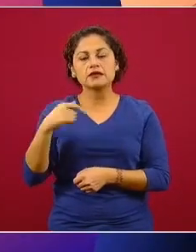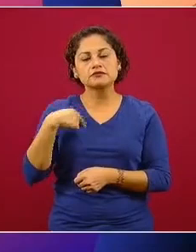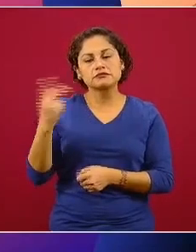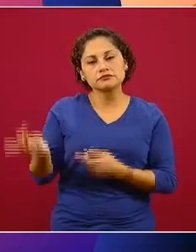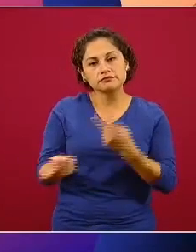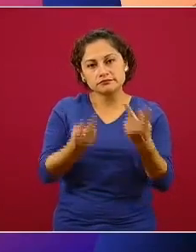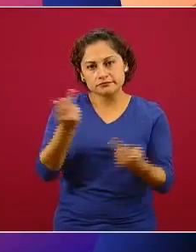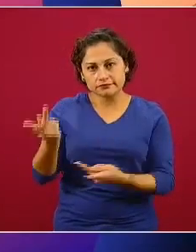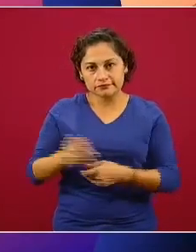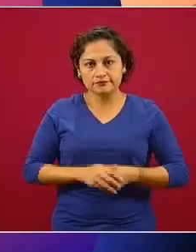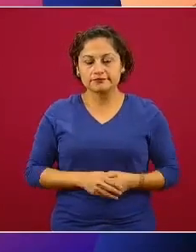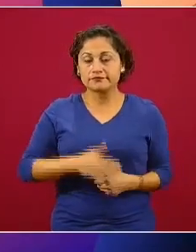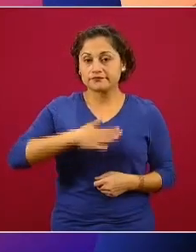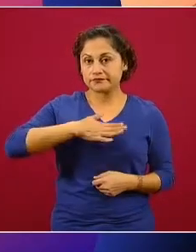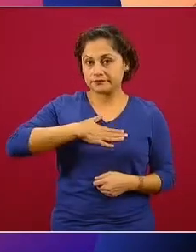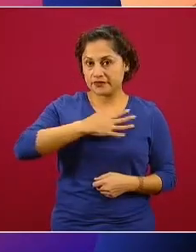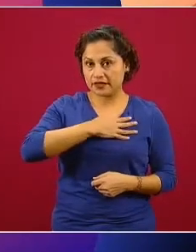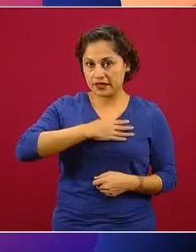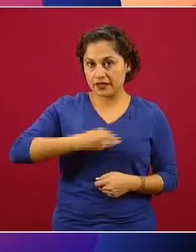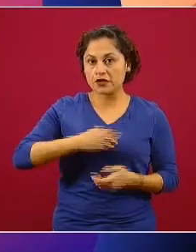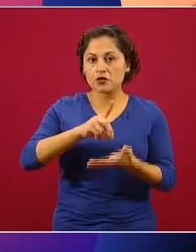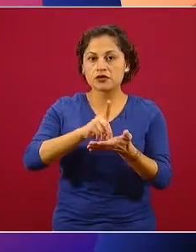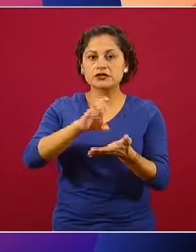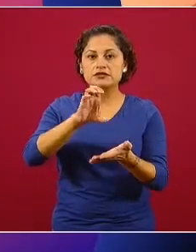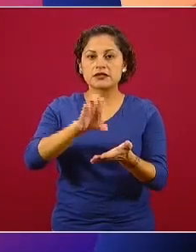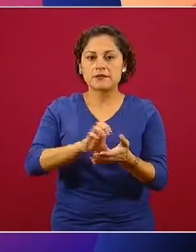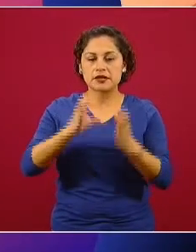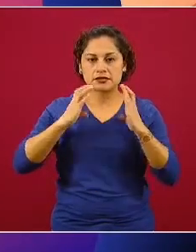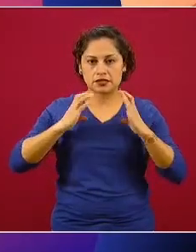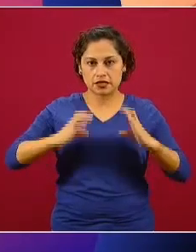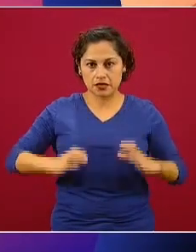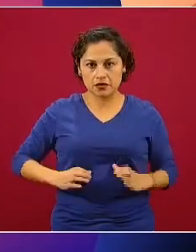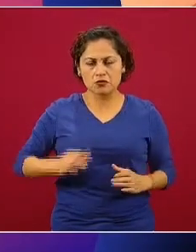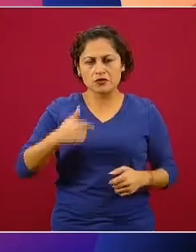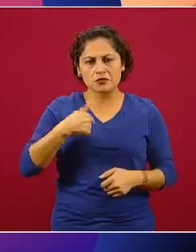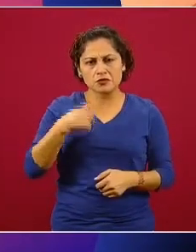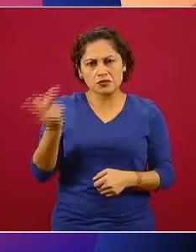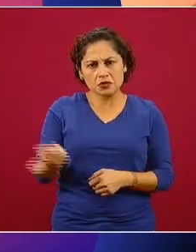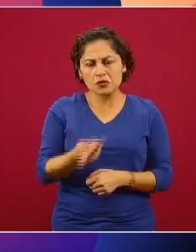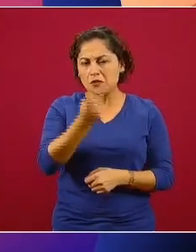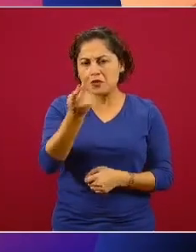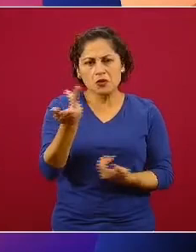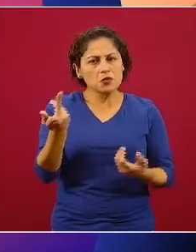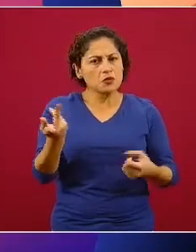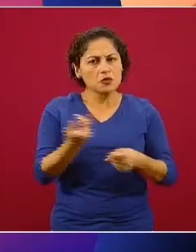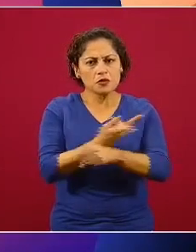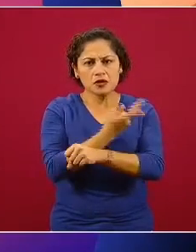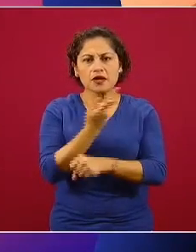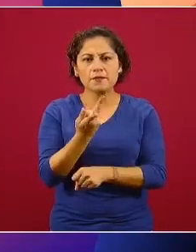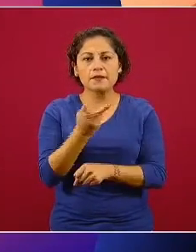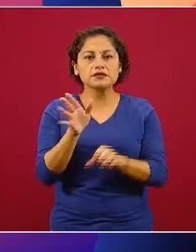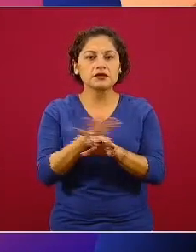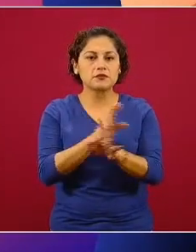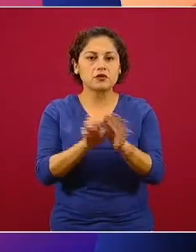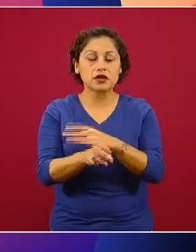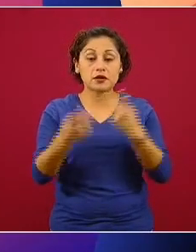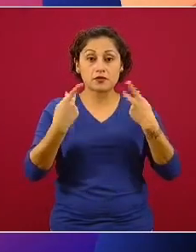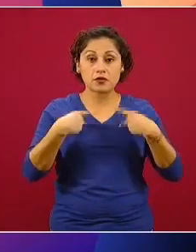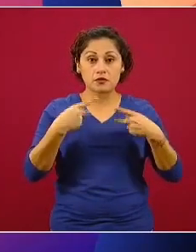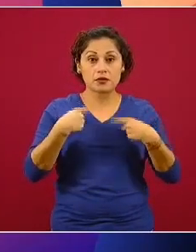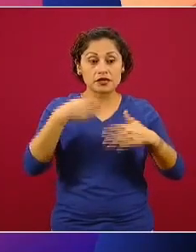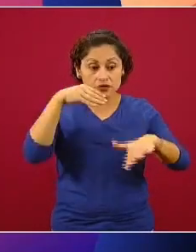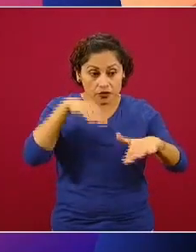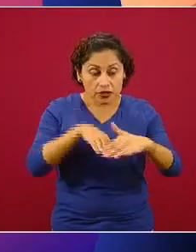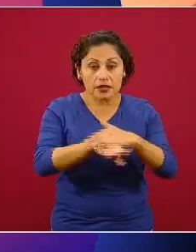discapacidad motriz y qué estrategia se podría implementar para aquellas personas que acudían a un centro de rehabilitación y que por la